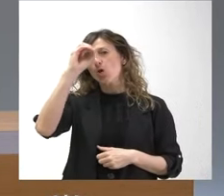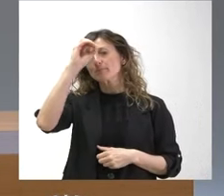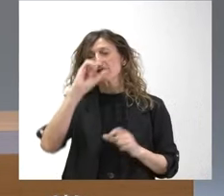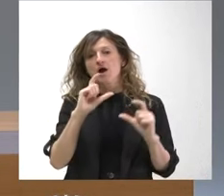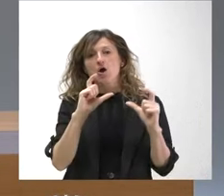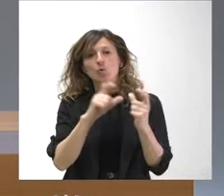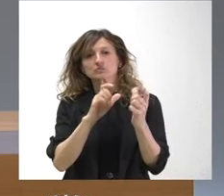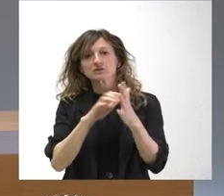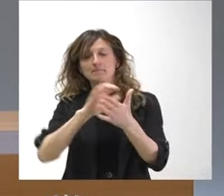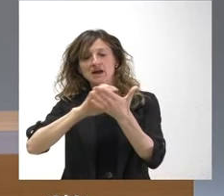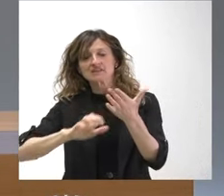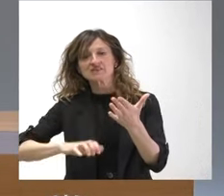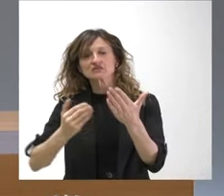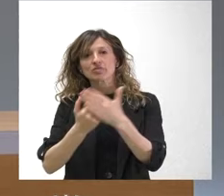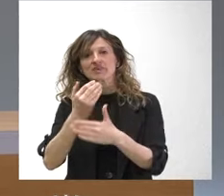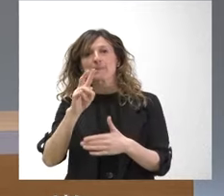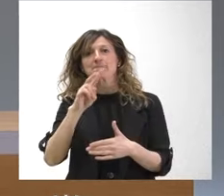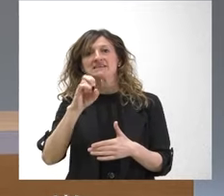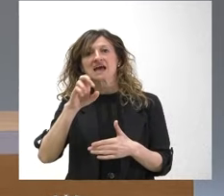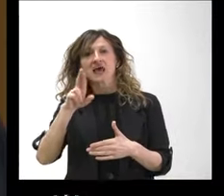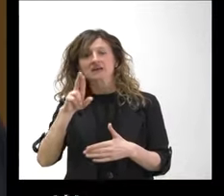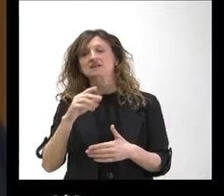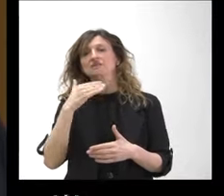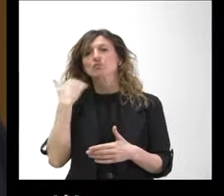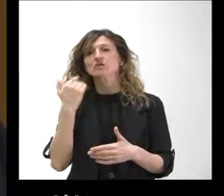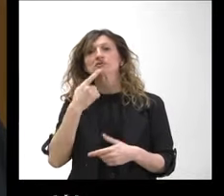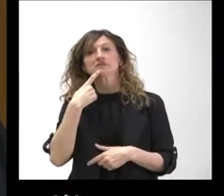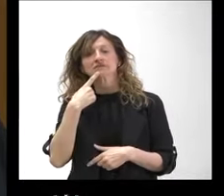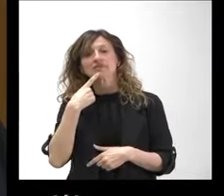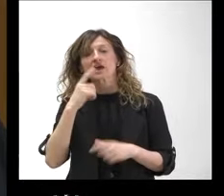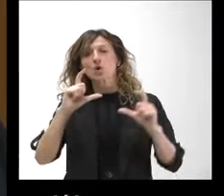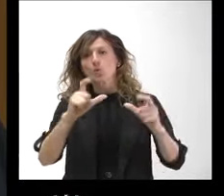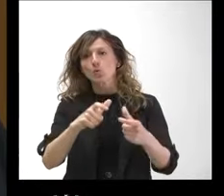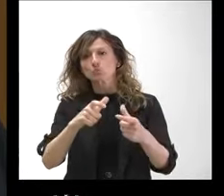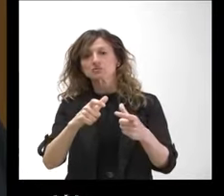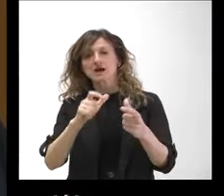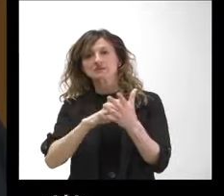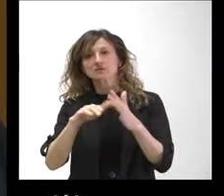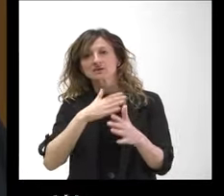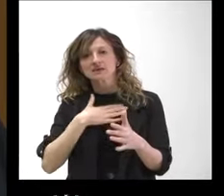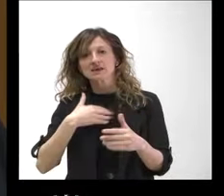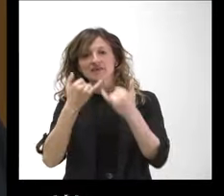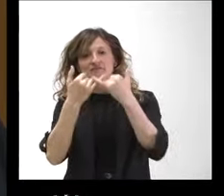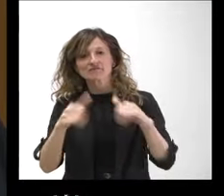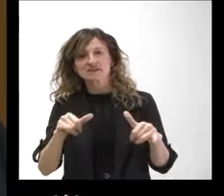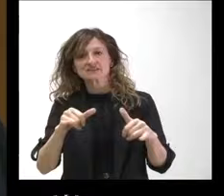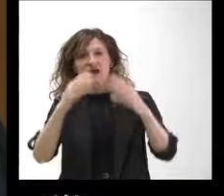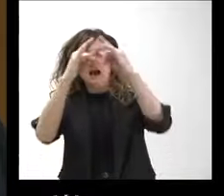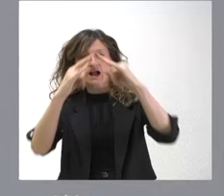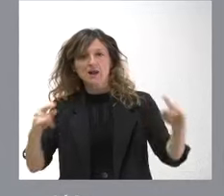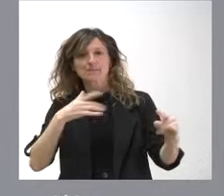manifiesto por el día de Villalar que se presenta hasta mañana y donde se habla directamente entre otras cosas se dice que la Junta está apostando por desmantelar la fiesta en la campa?